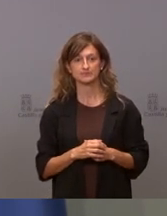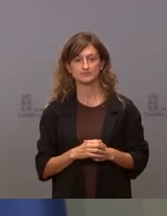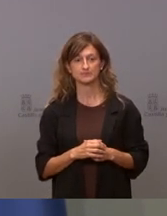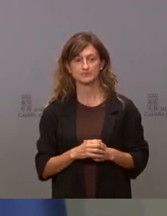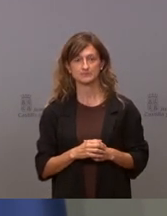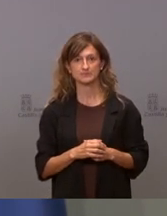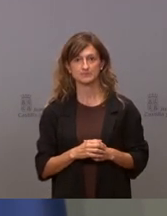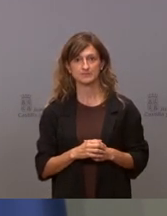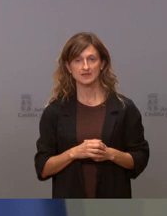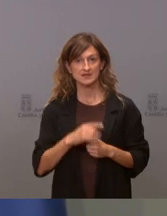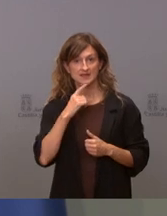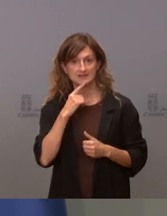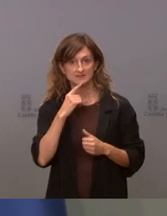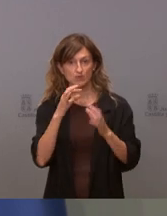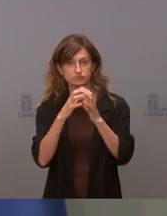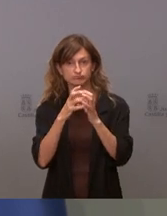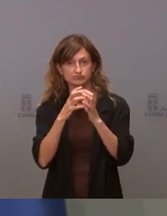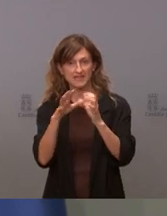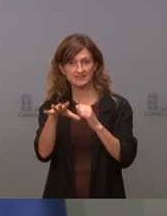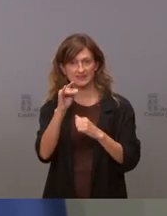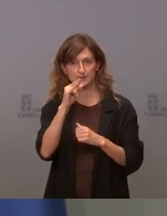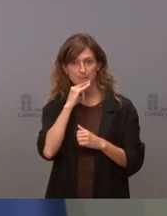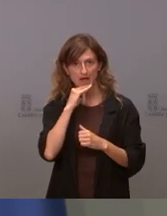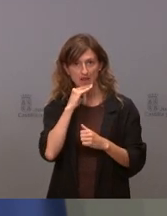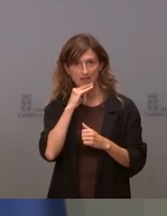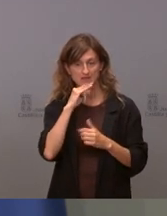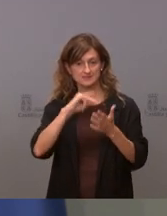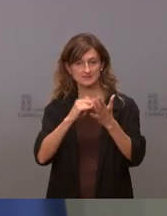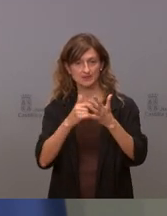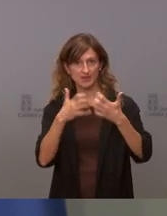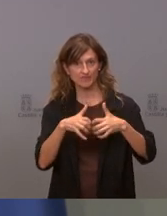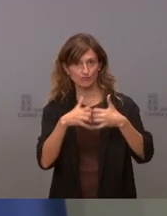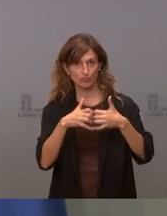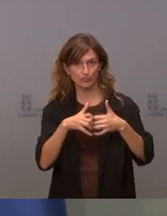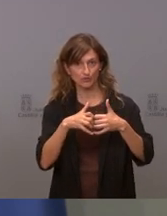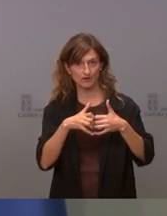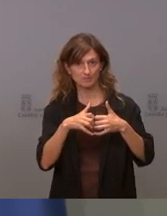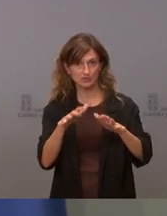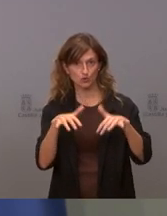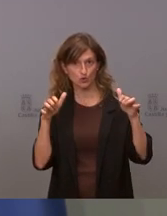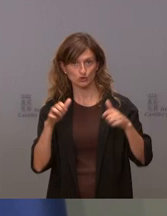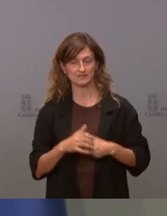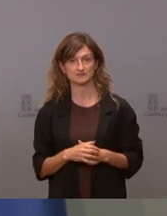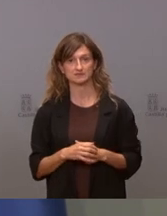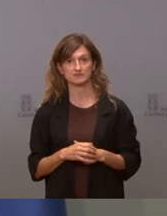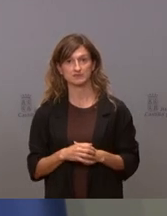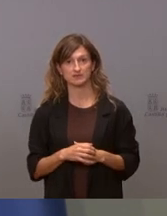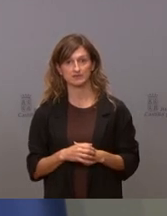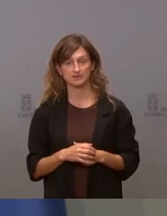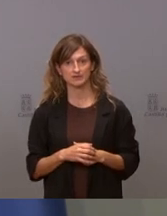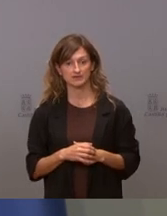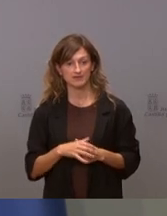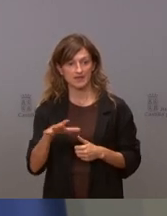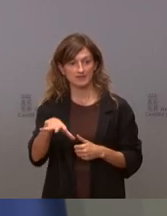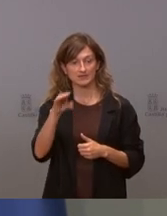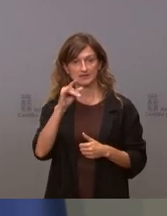produjo un malentendido en nuestro sistema de funcionamiento en las cortes se ha producido un